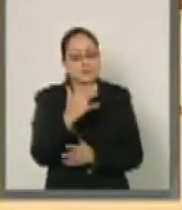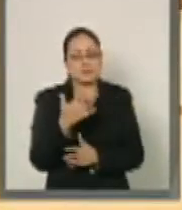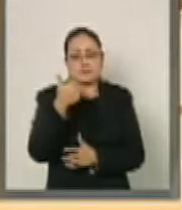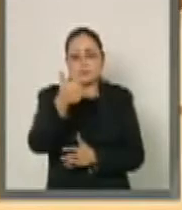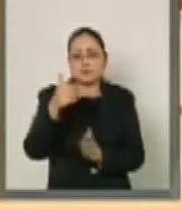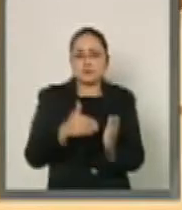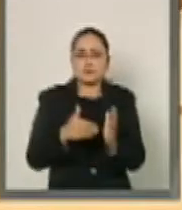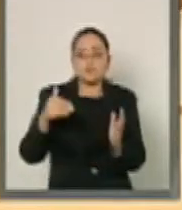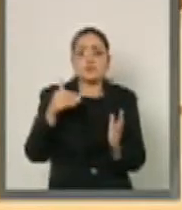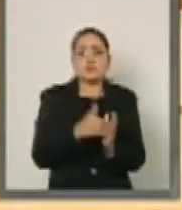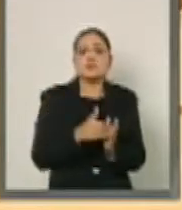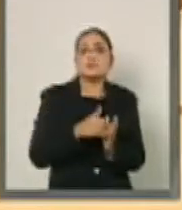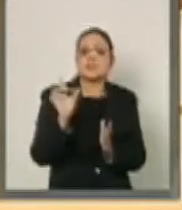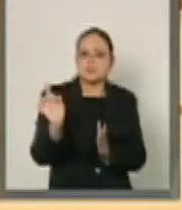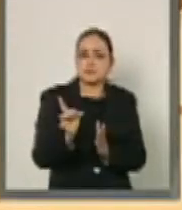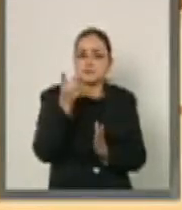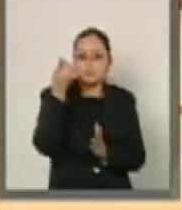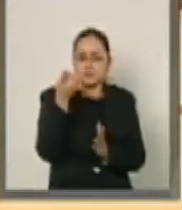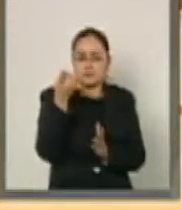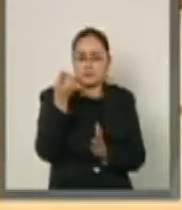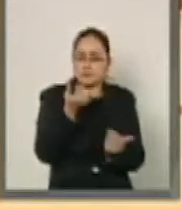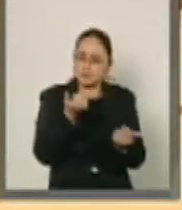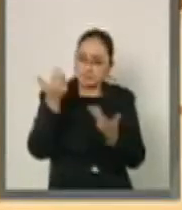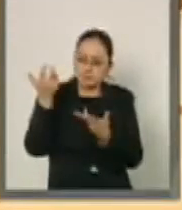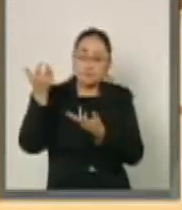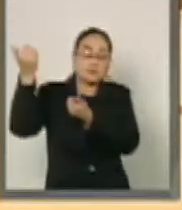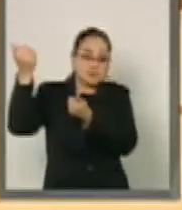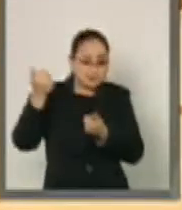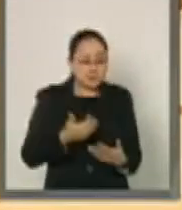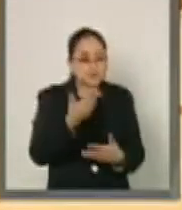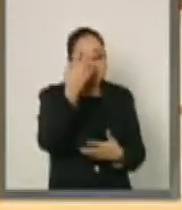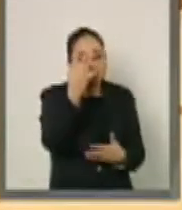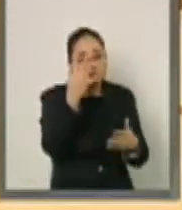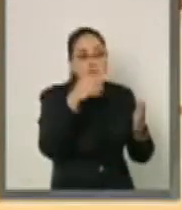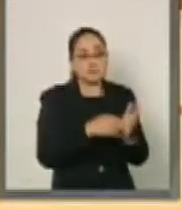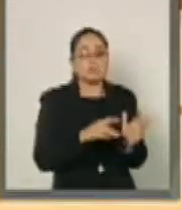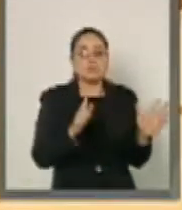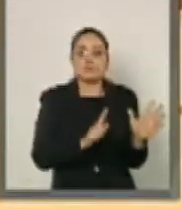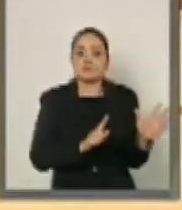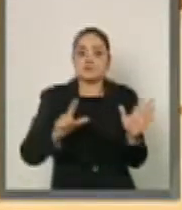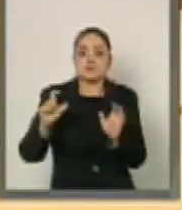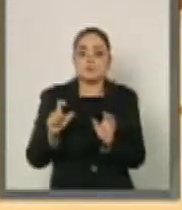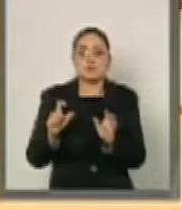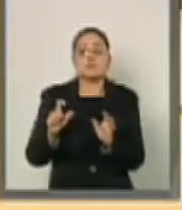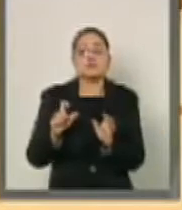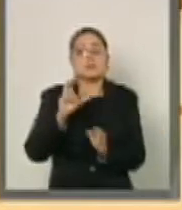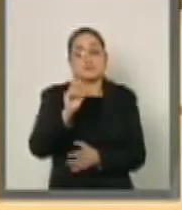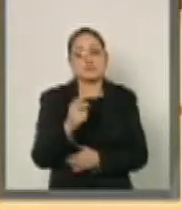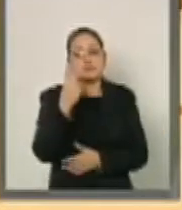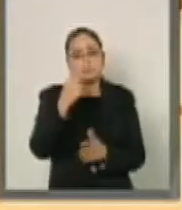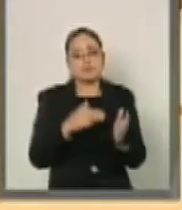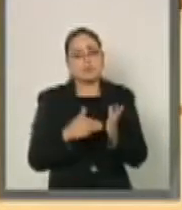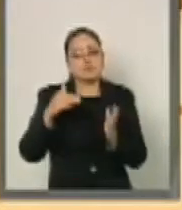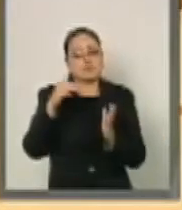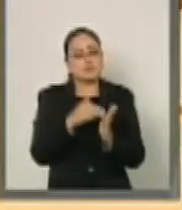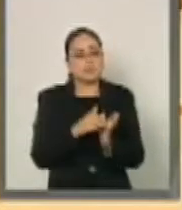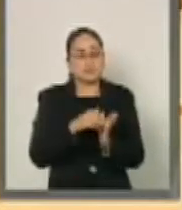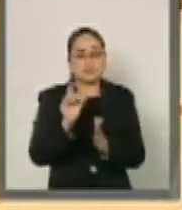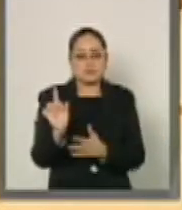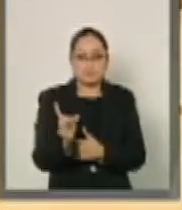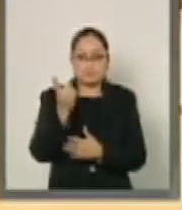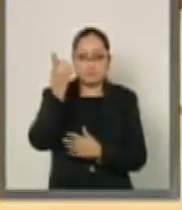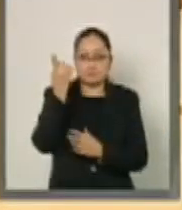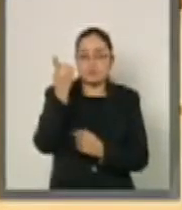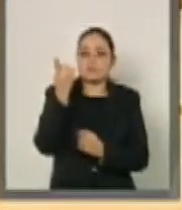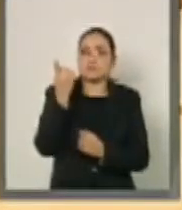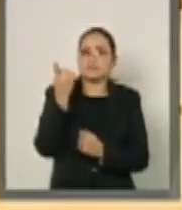millones de dólares, importaciones por 4 mil 732 millones de dólares